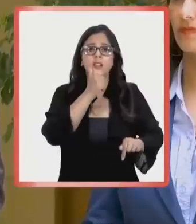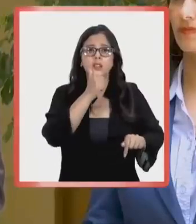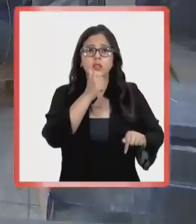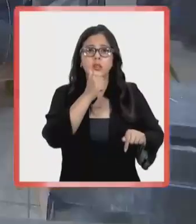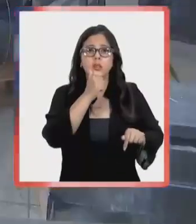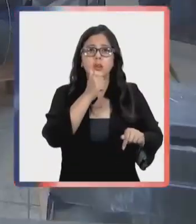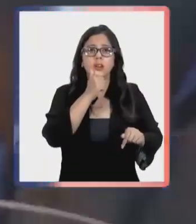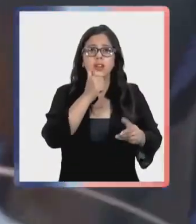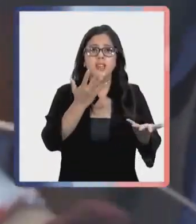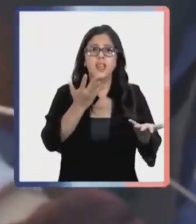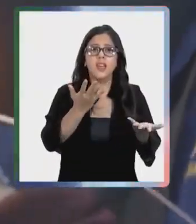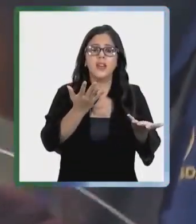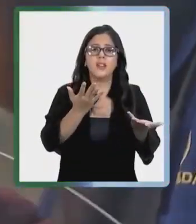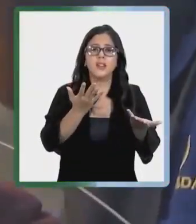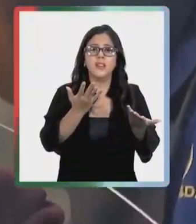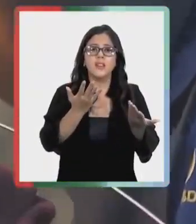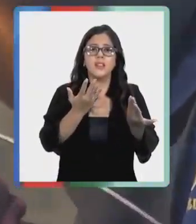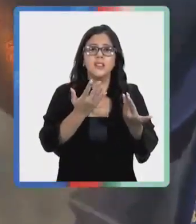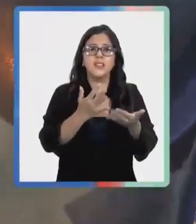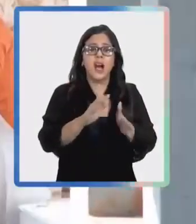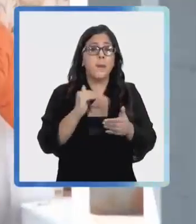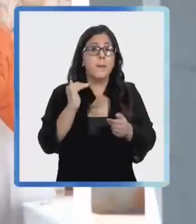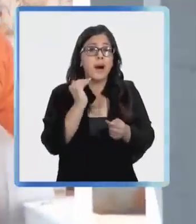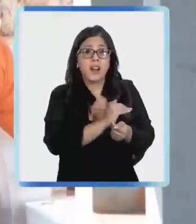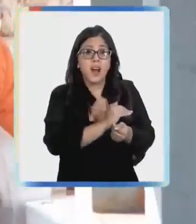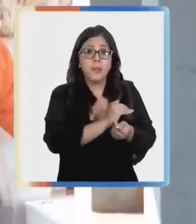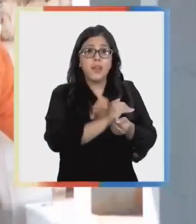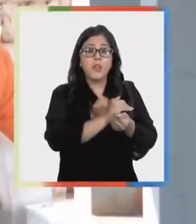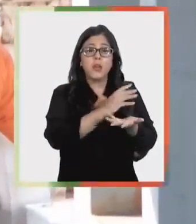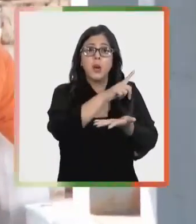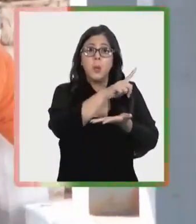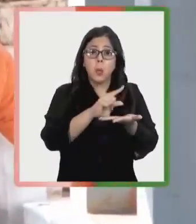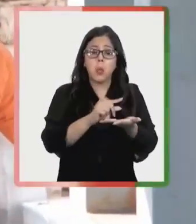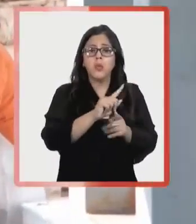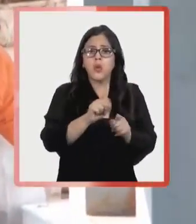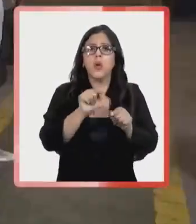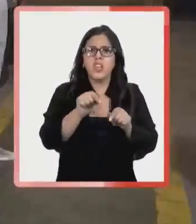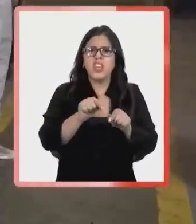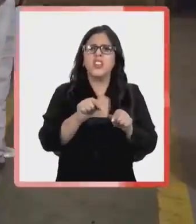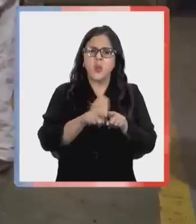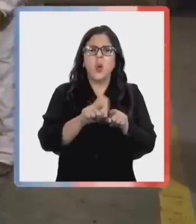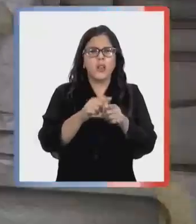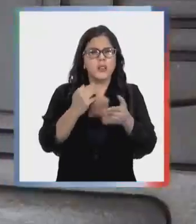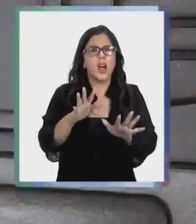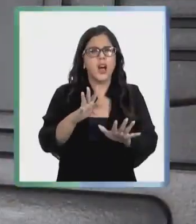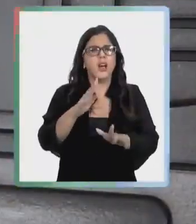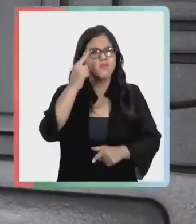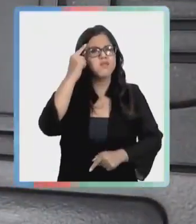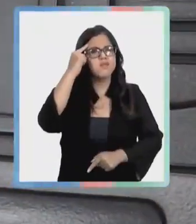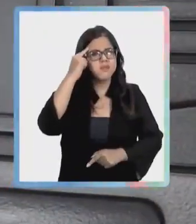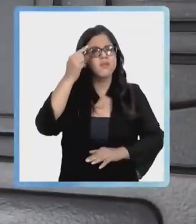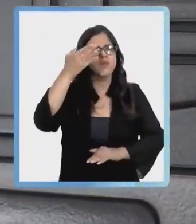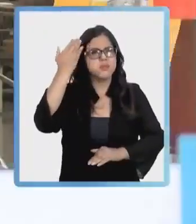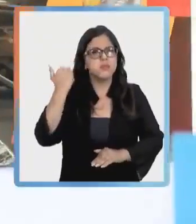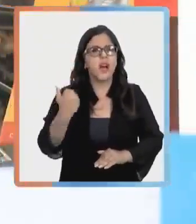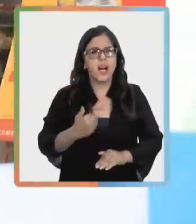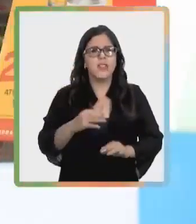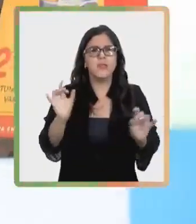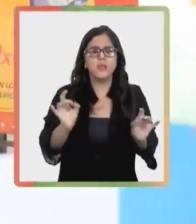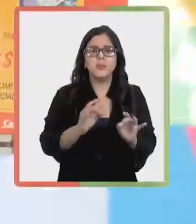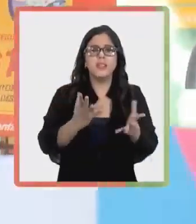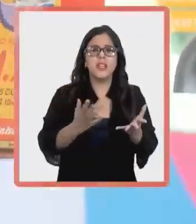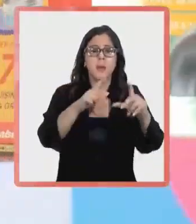que no hay una aceleración de la caída de la actividad, que se está siguiendo la tendencia que era más o menos predecible y